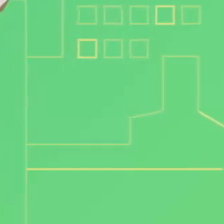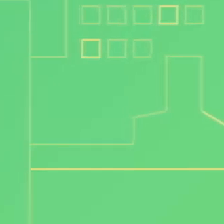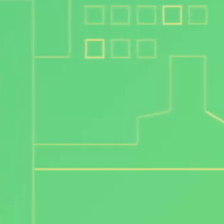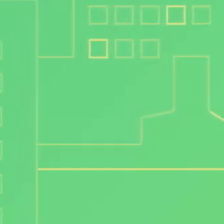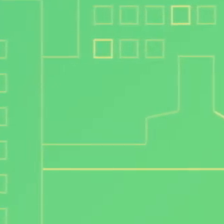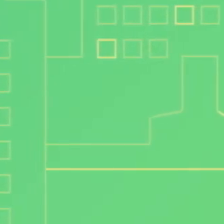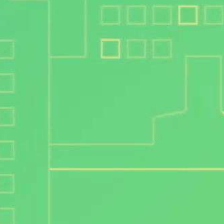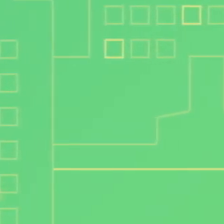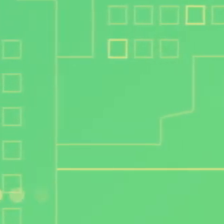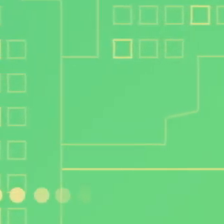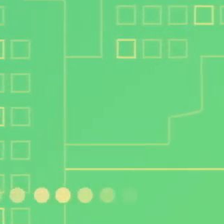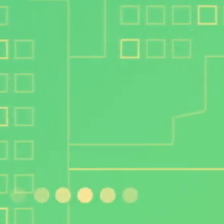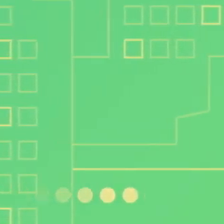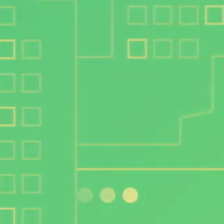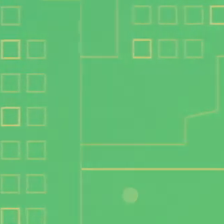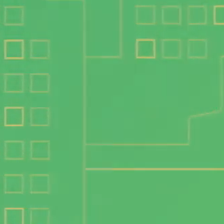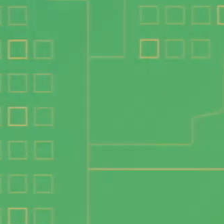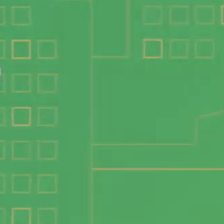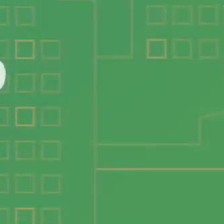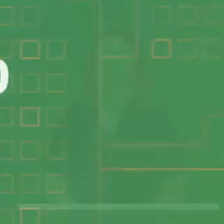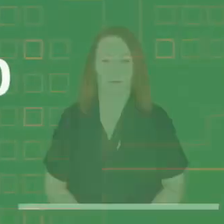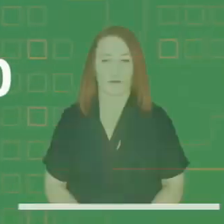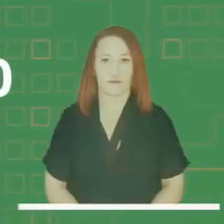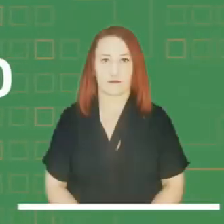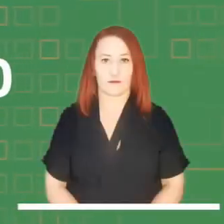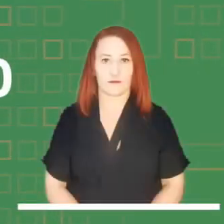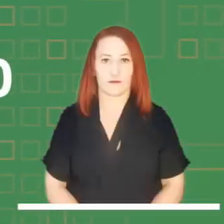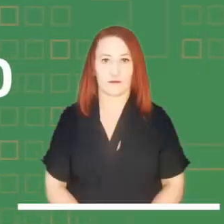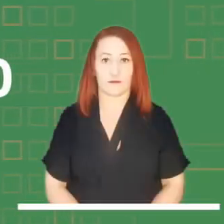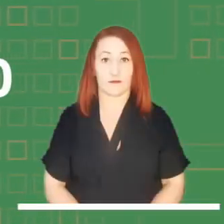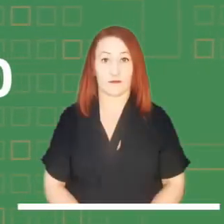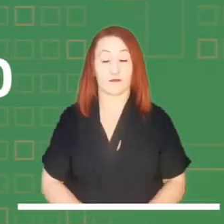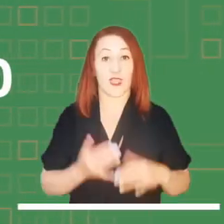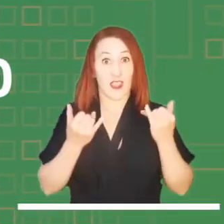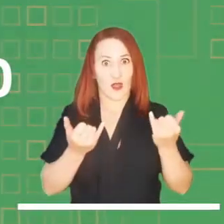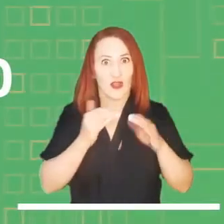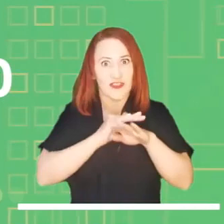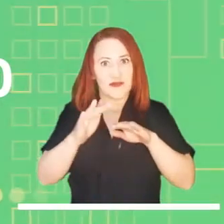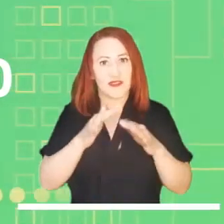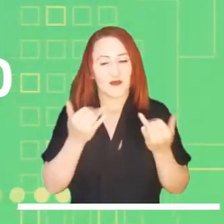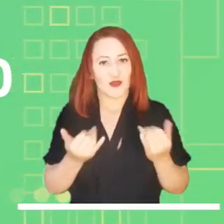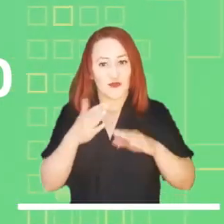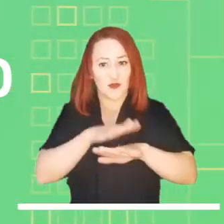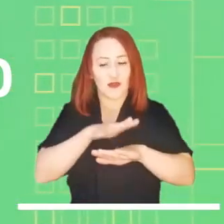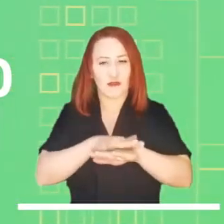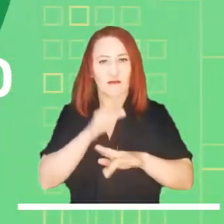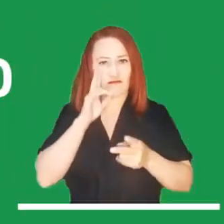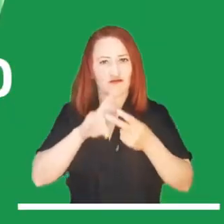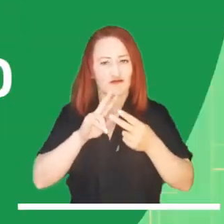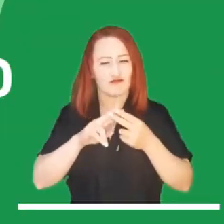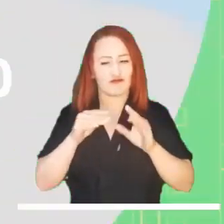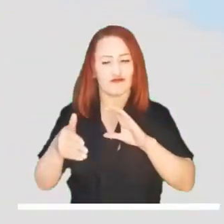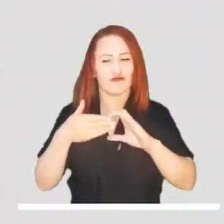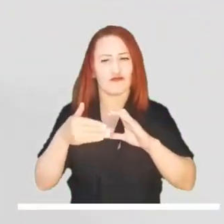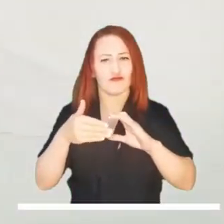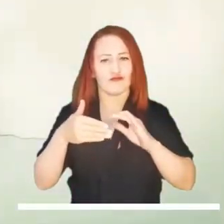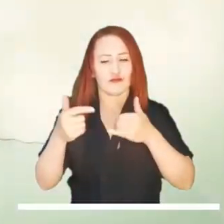A continuación nos invitamos a conocer las condiciones meteorológicas de la tarde a lo largo y ancho del país.